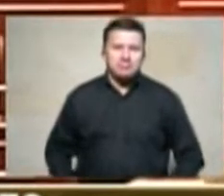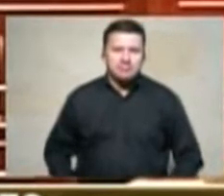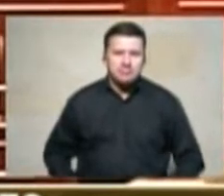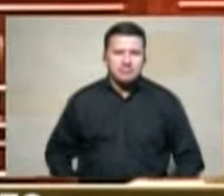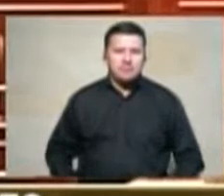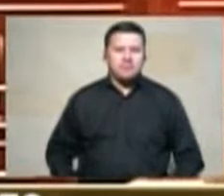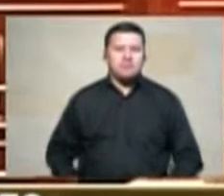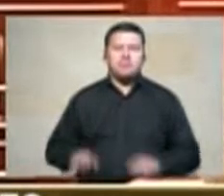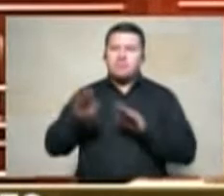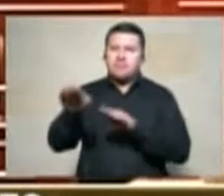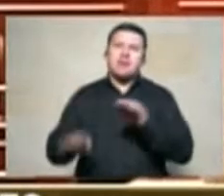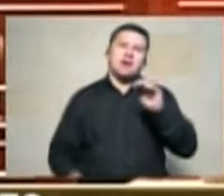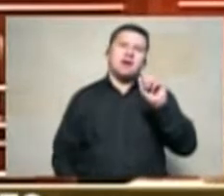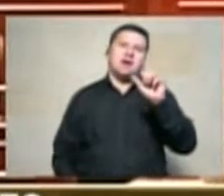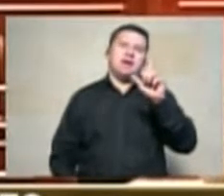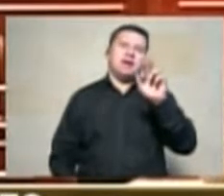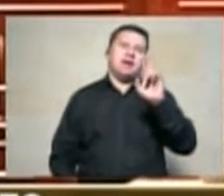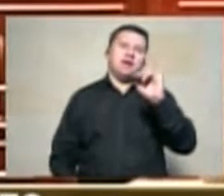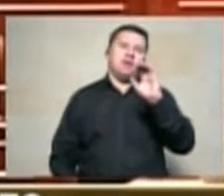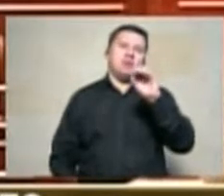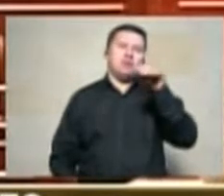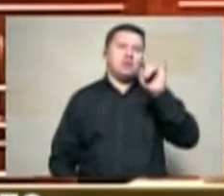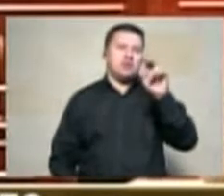representante Alirio Uribe Muñoz